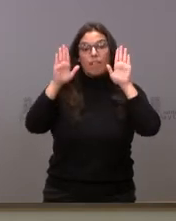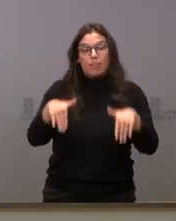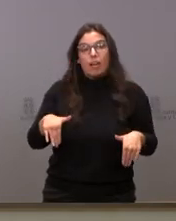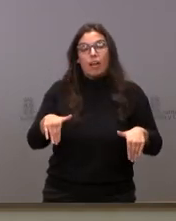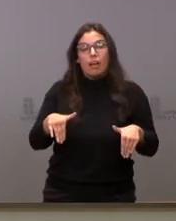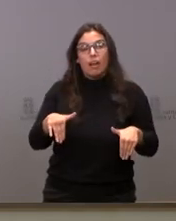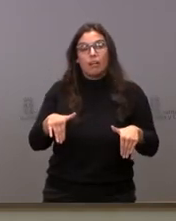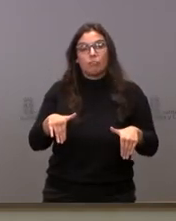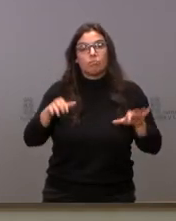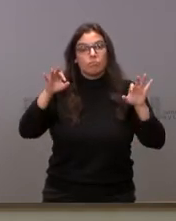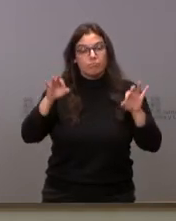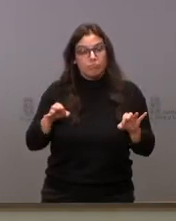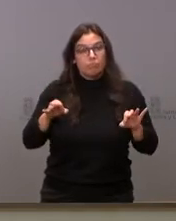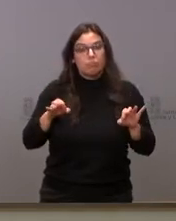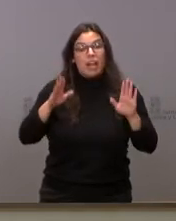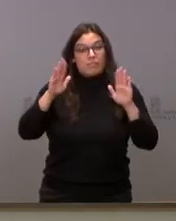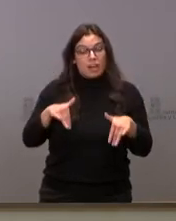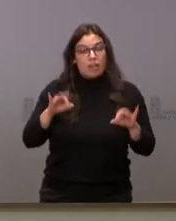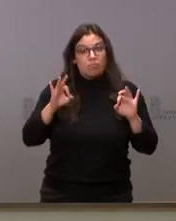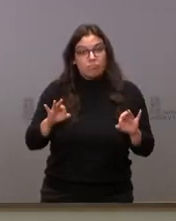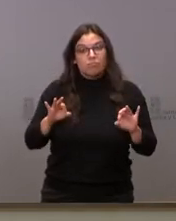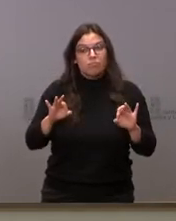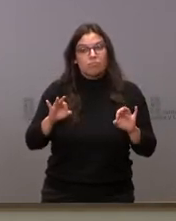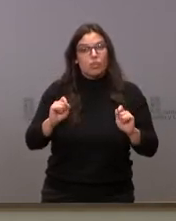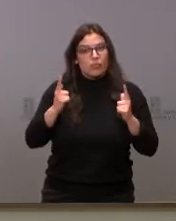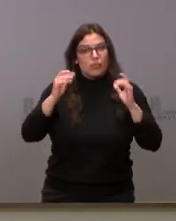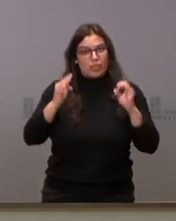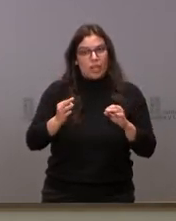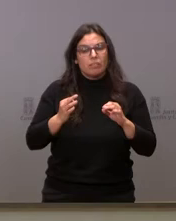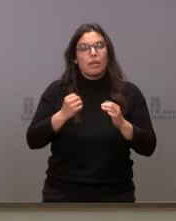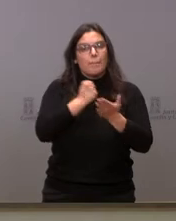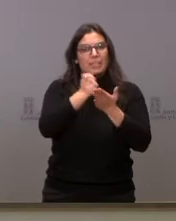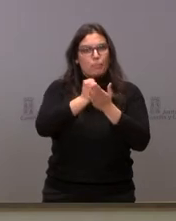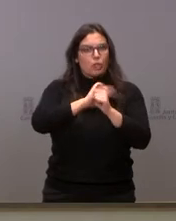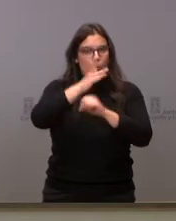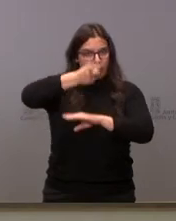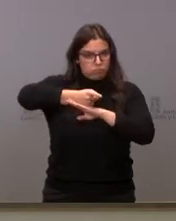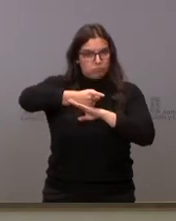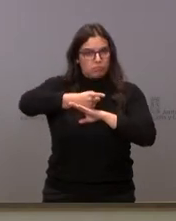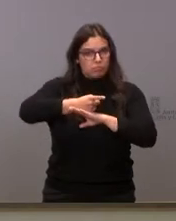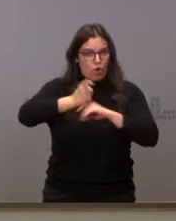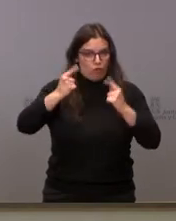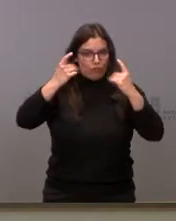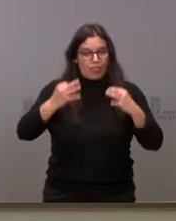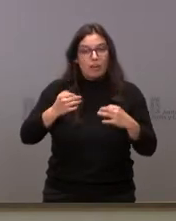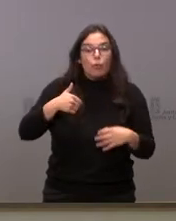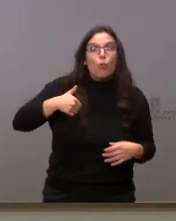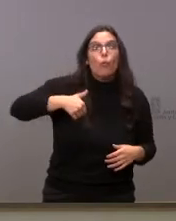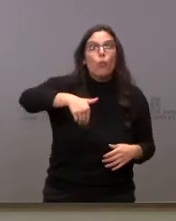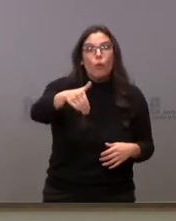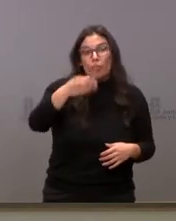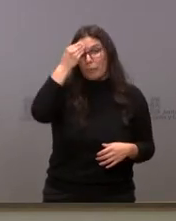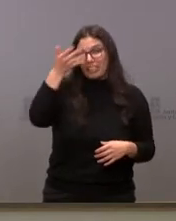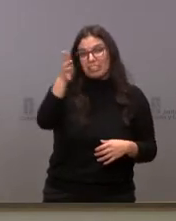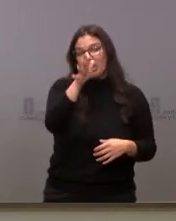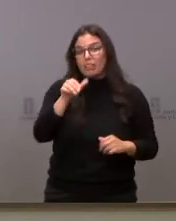sea favorable a la implantación del pasaporte COVID, ¿cuándo podría, o estima